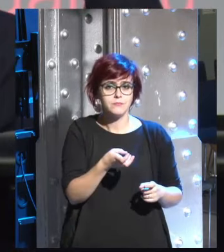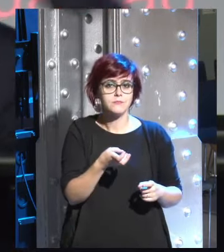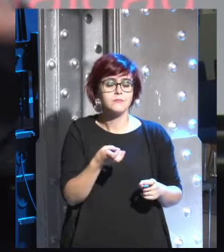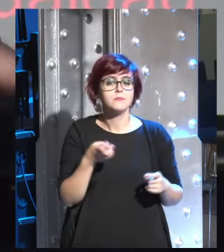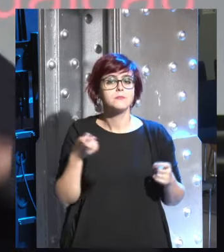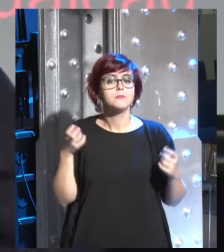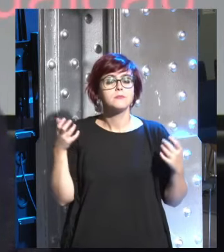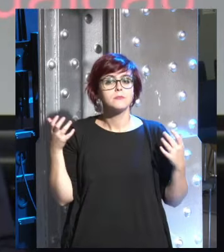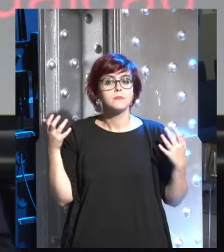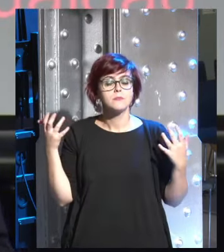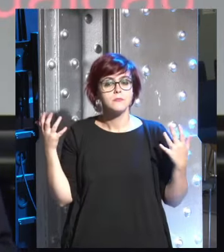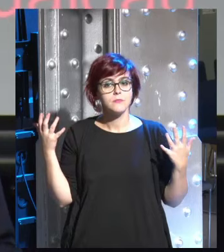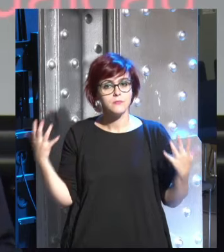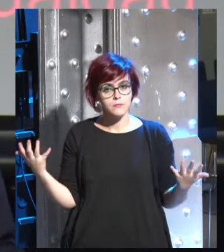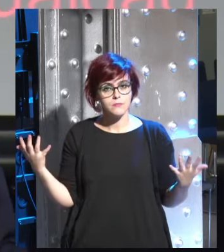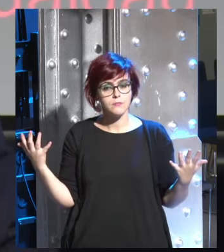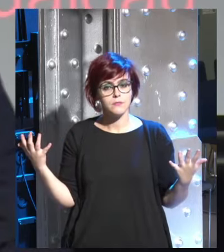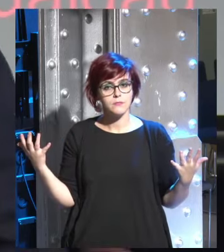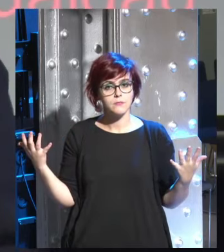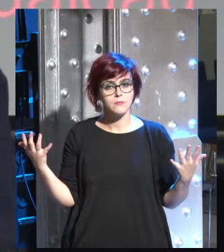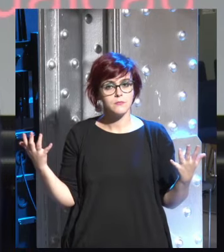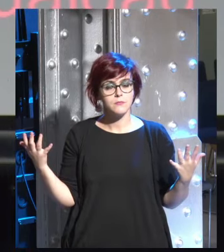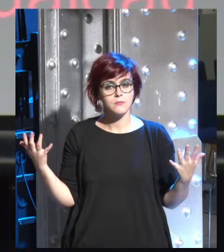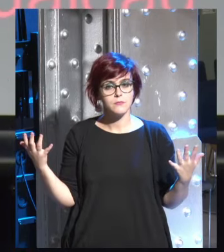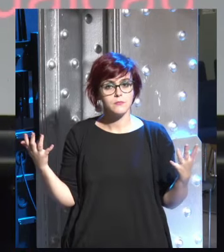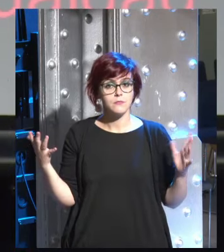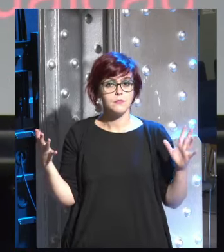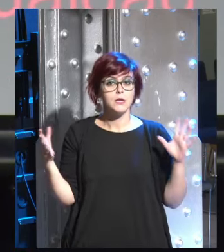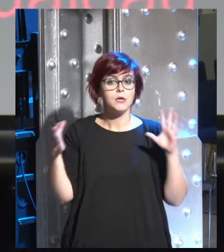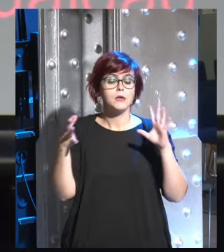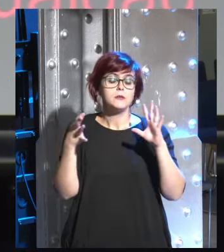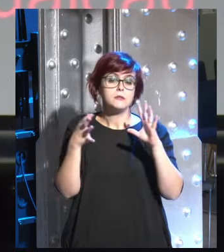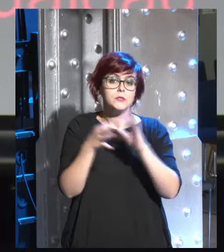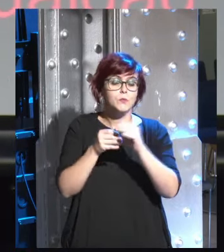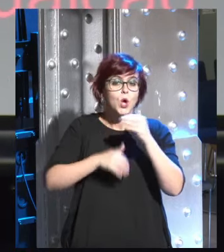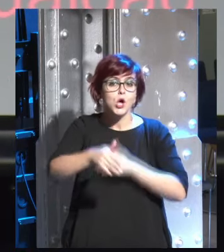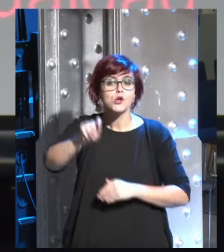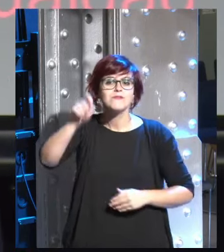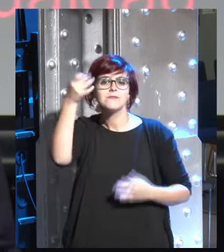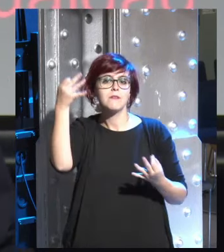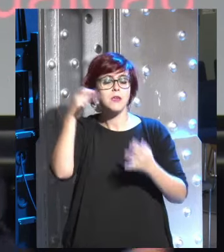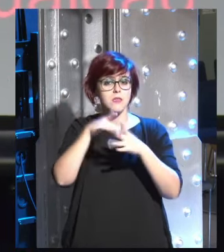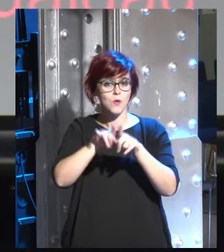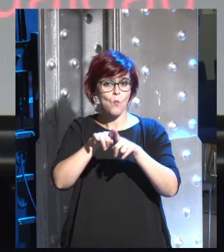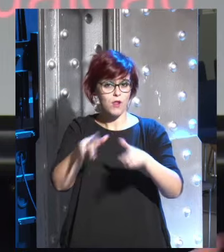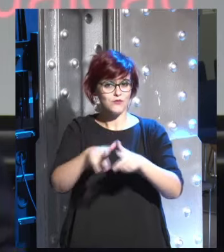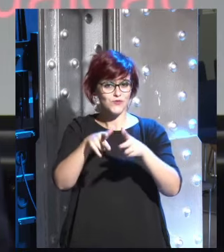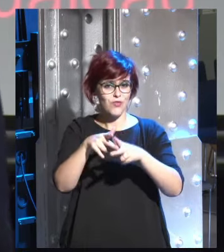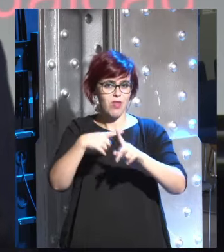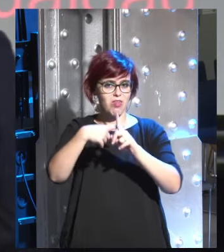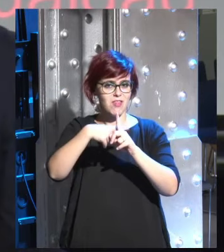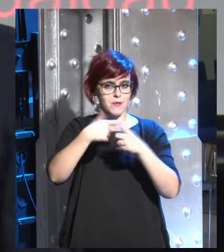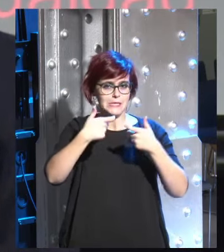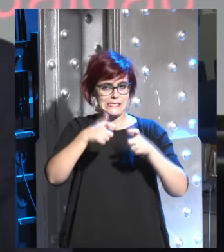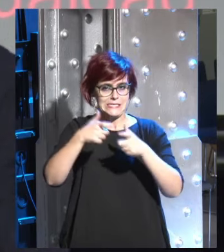se refiere lo que va a conseguir es crear castas castas entre los seres